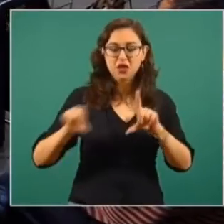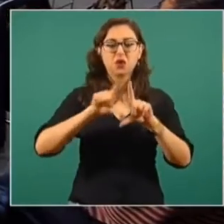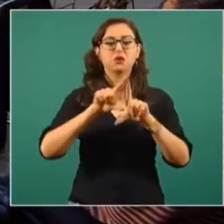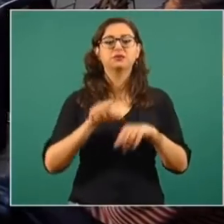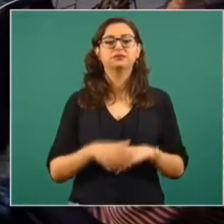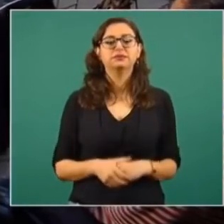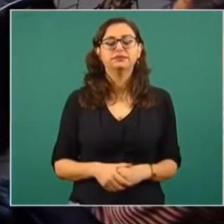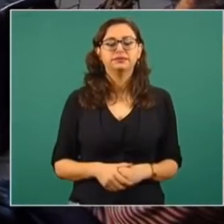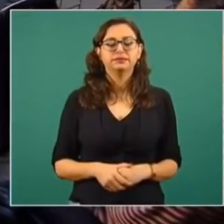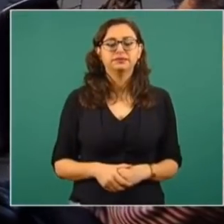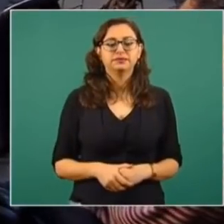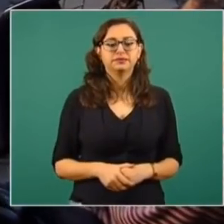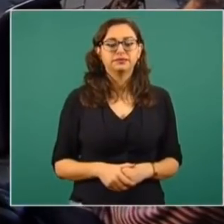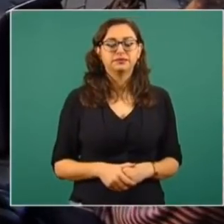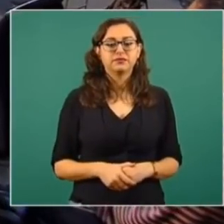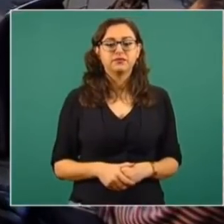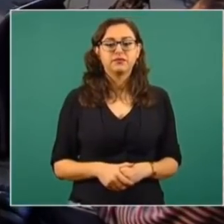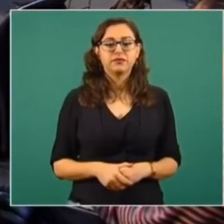Entonces, es